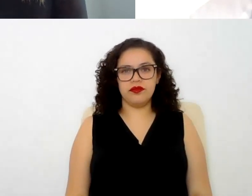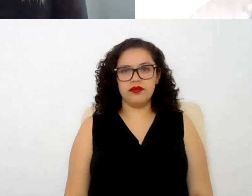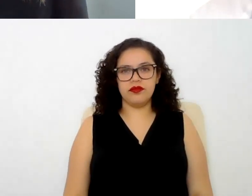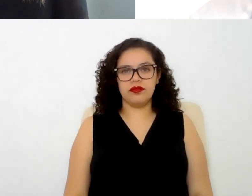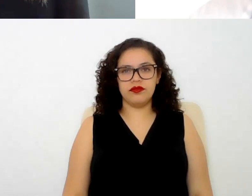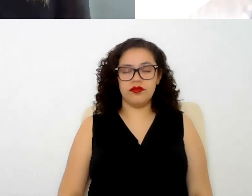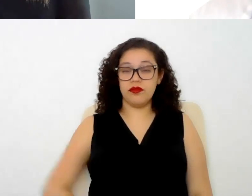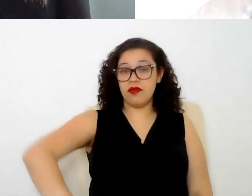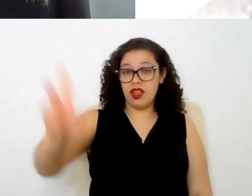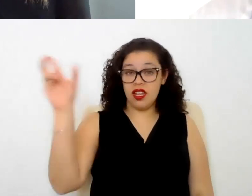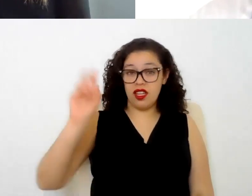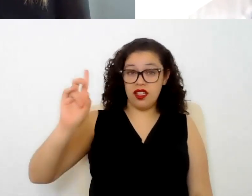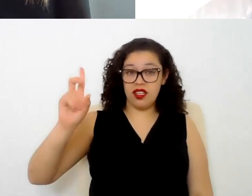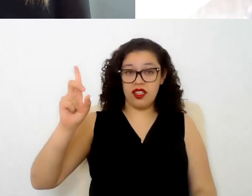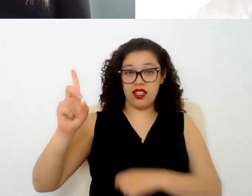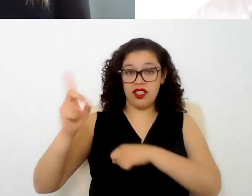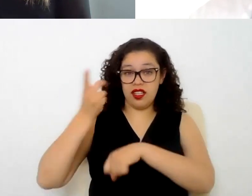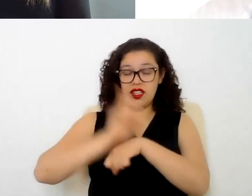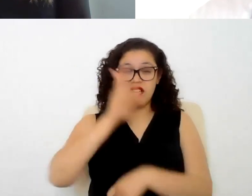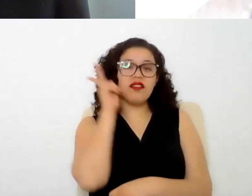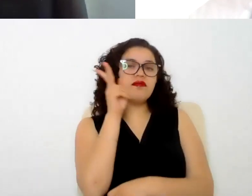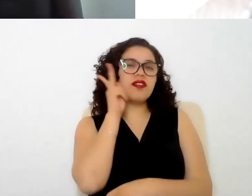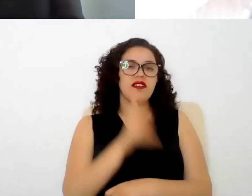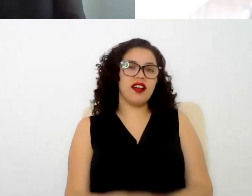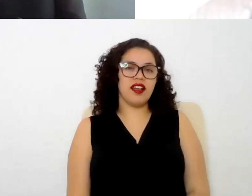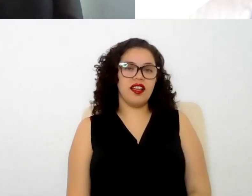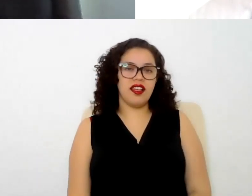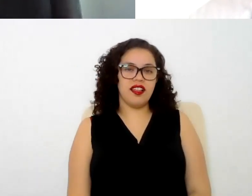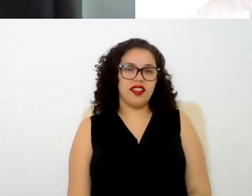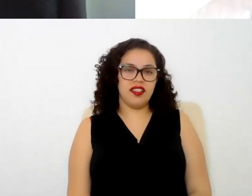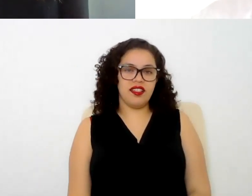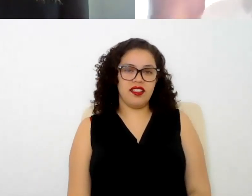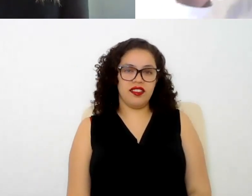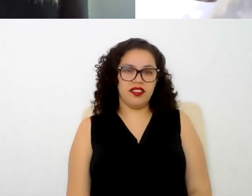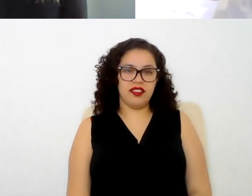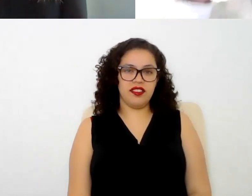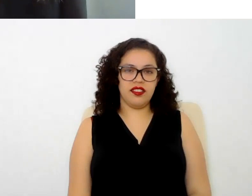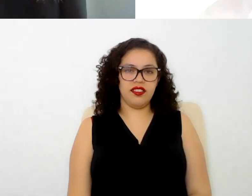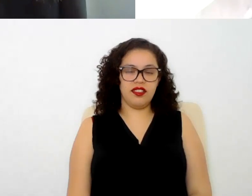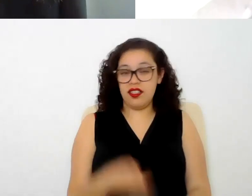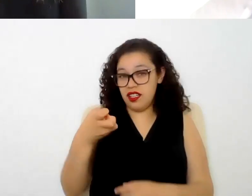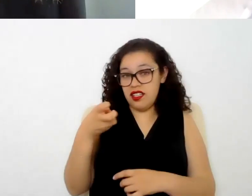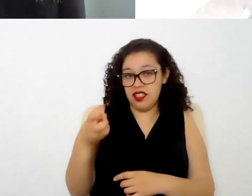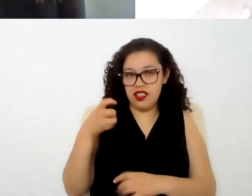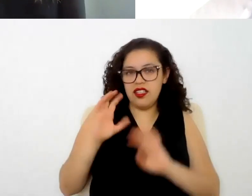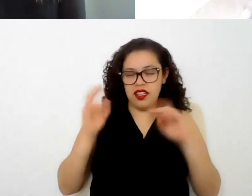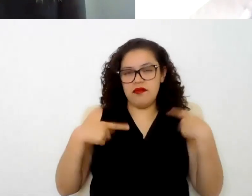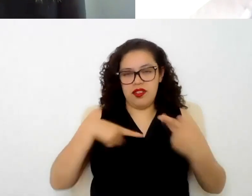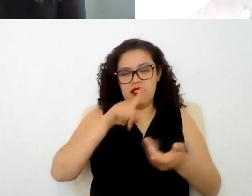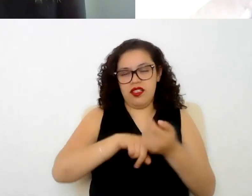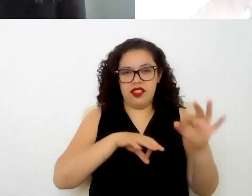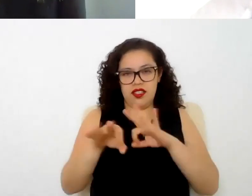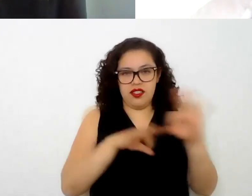30 días de prueba ajá bueno o sea pues justo se estableció que el trabajador tiene